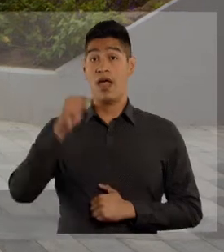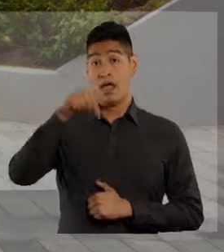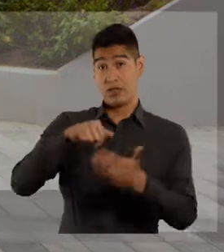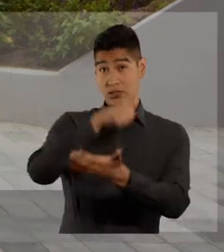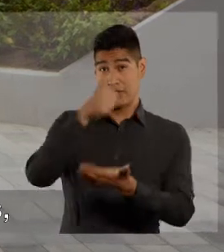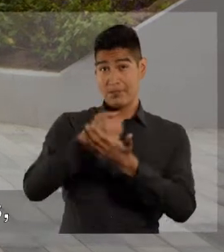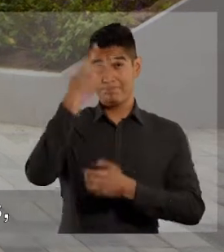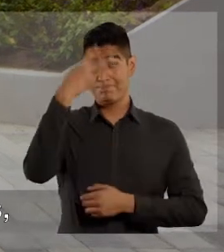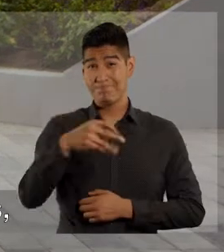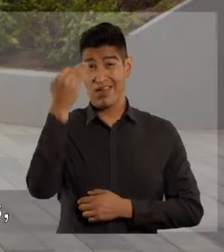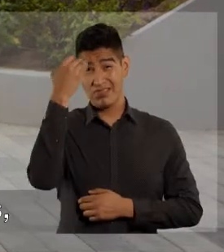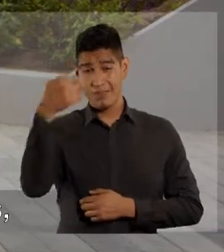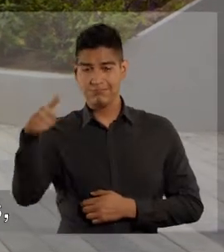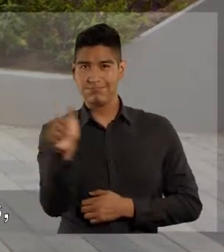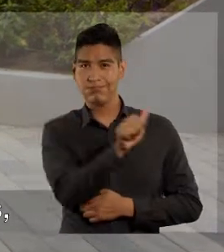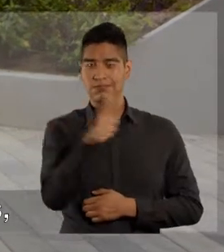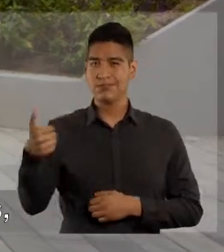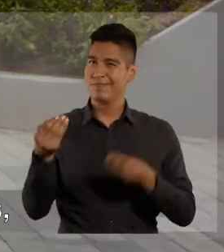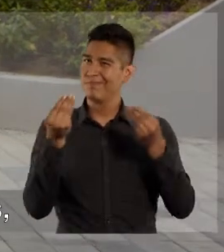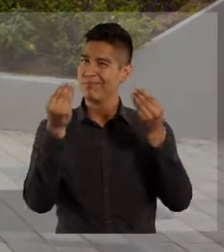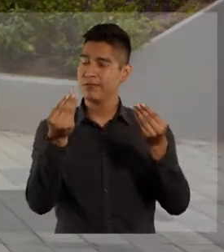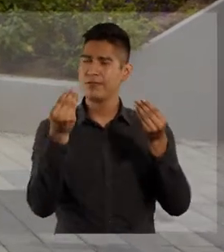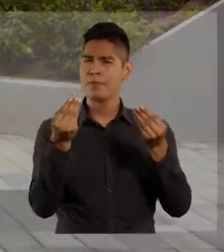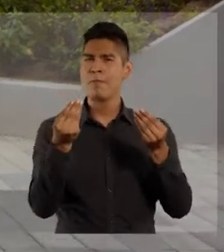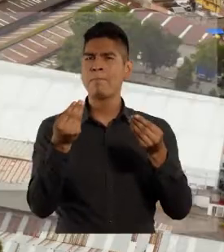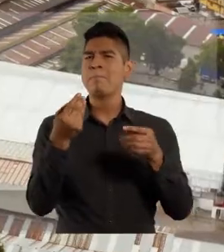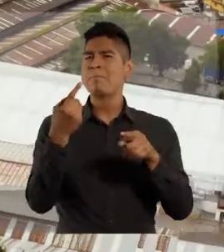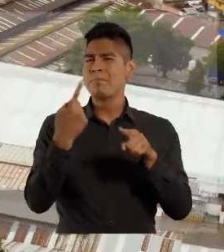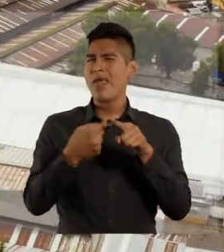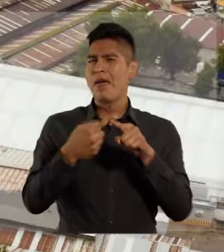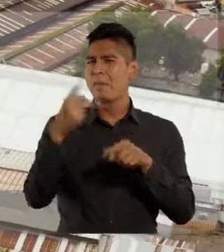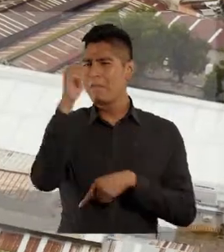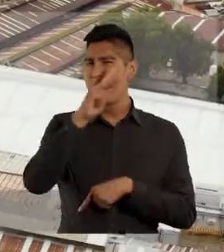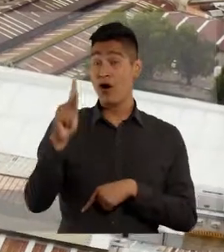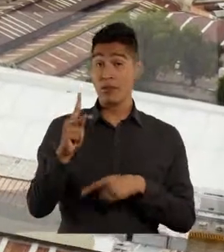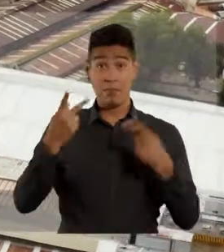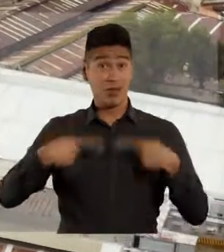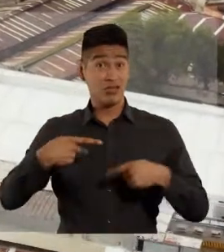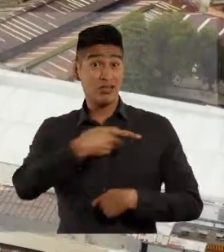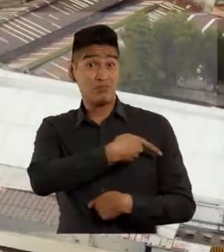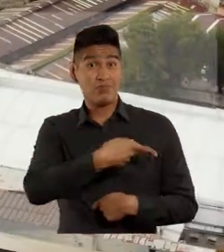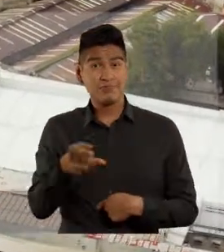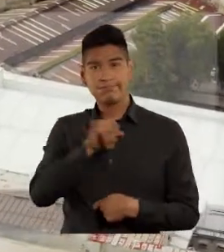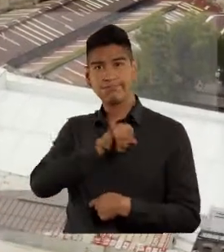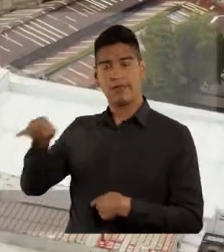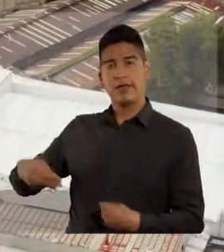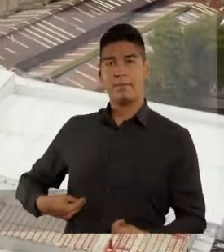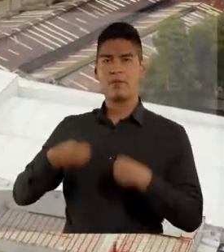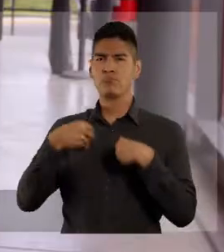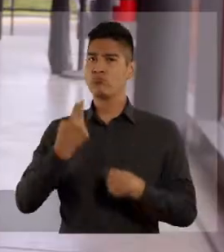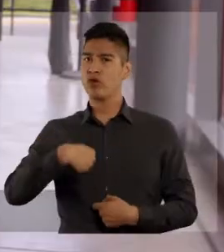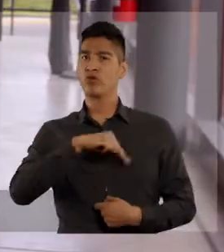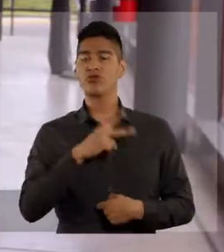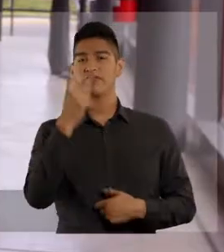En la ciudad destinamos mucho tiempo para trasladarnos, en especial las personas que viven en las zonas más pobres y más alejadas del